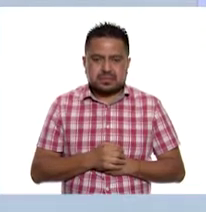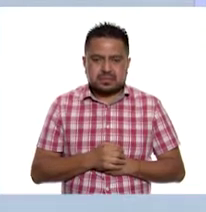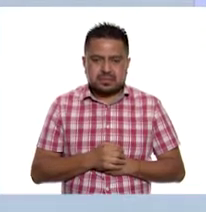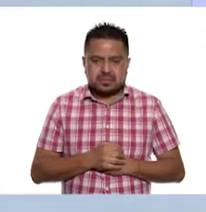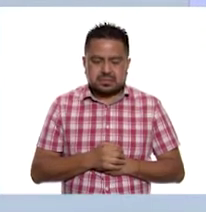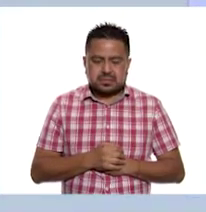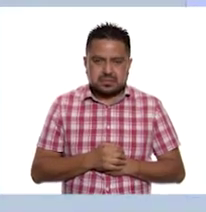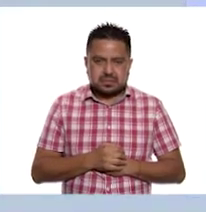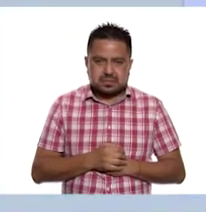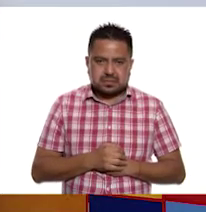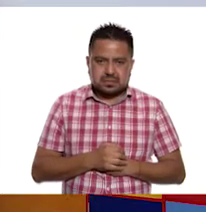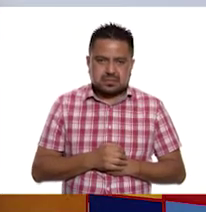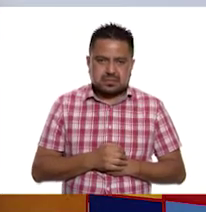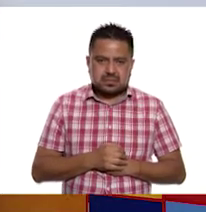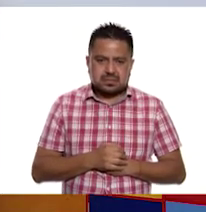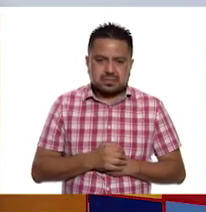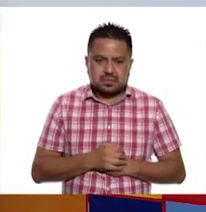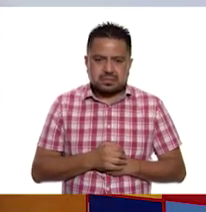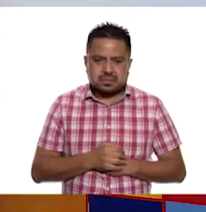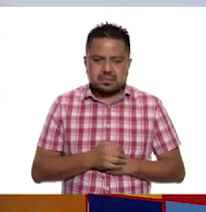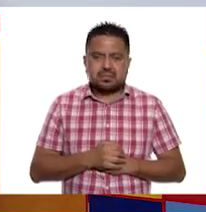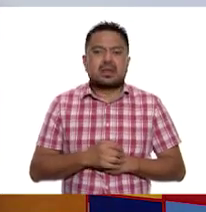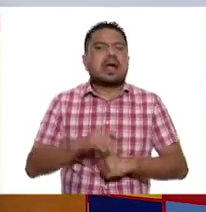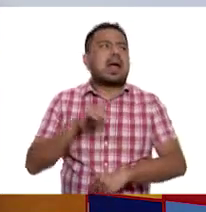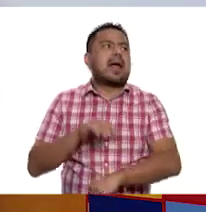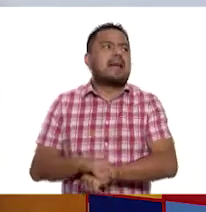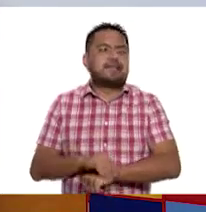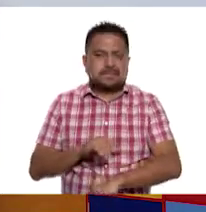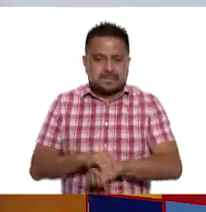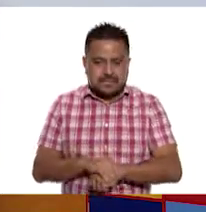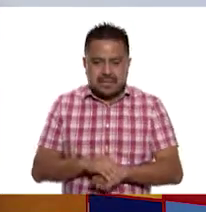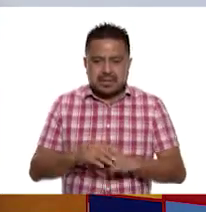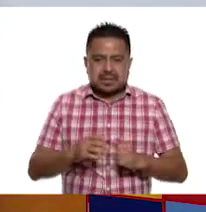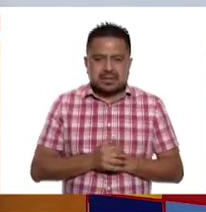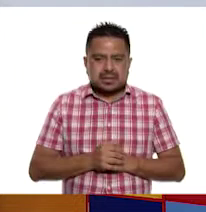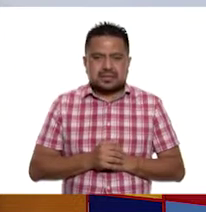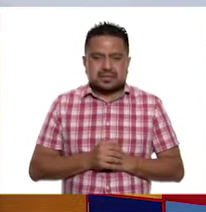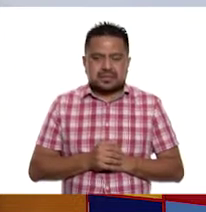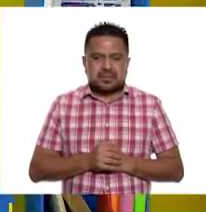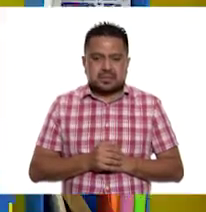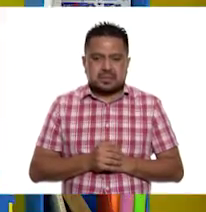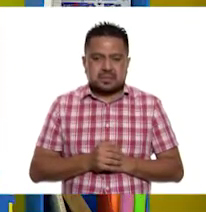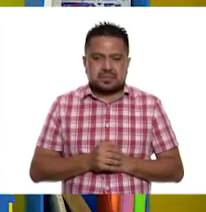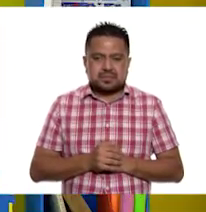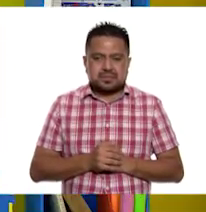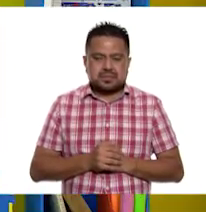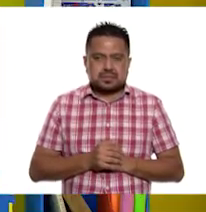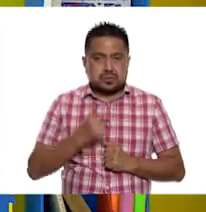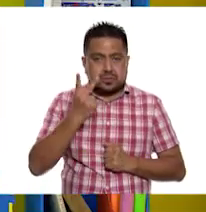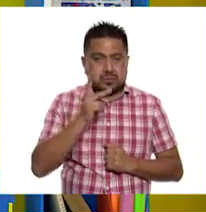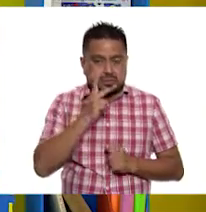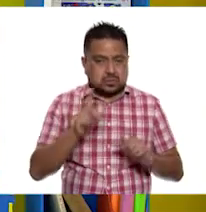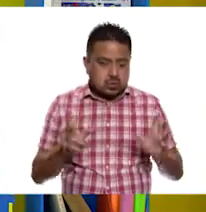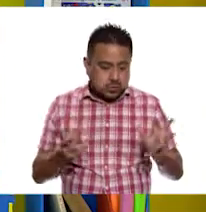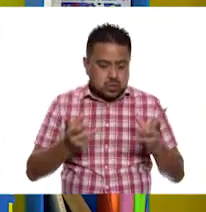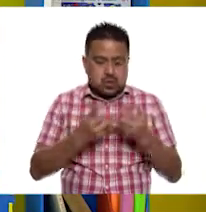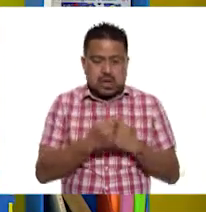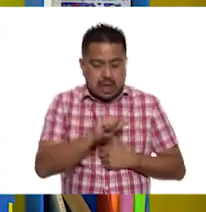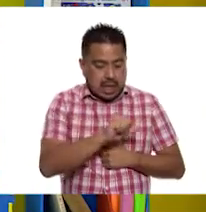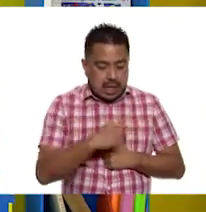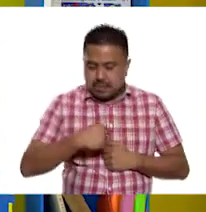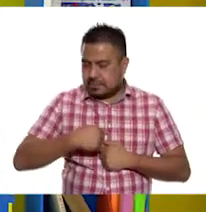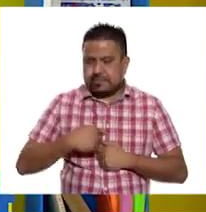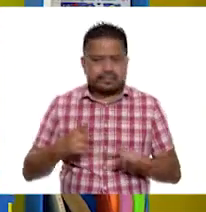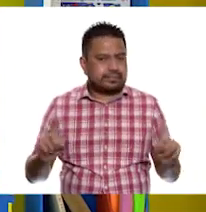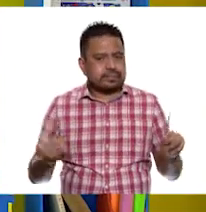ellos digan a mis. A mis amigos. Y son dos palabras también. No es junto a mis, sino